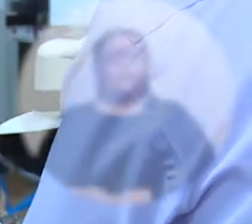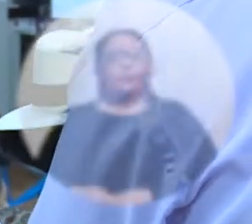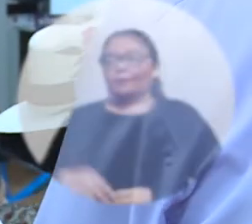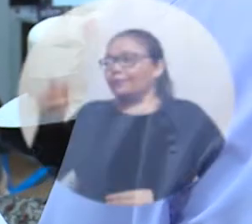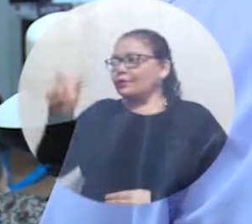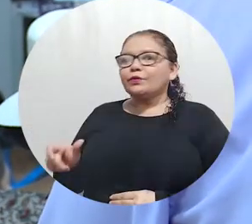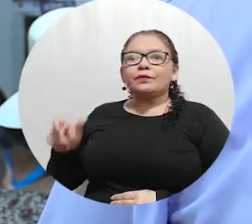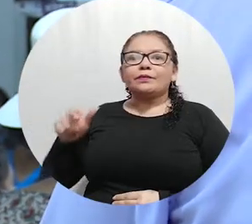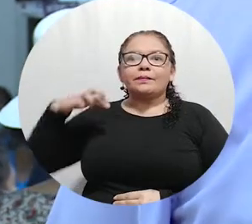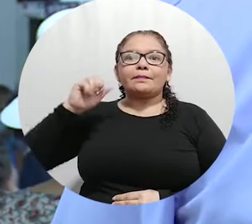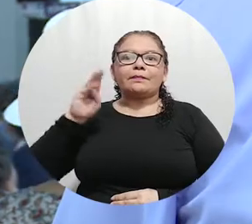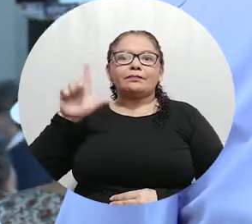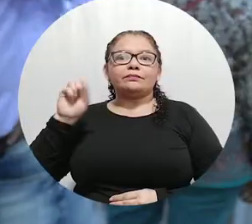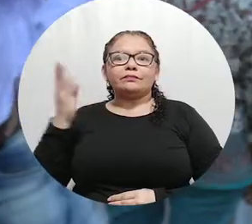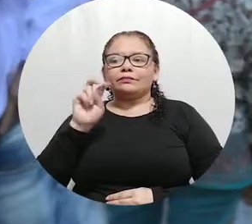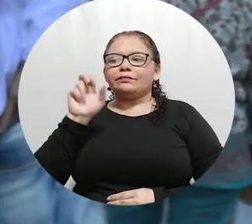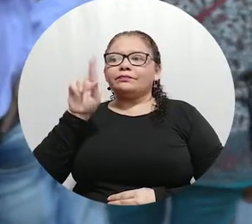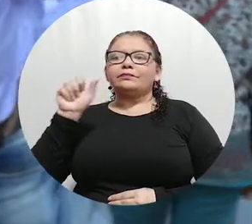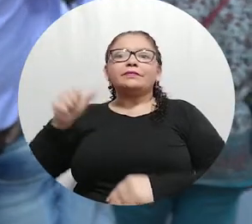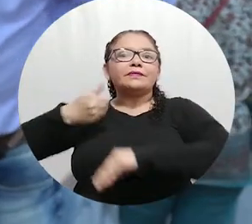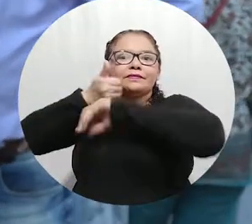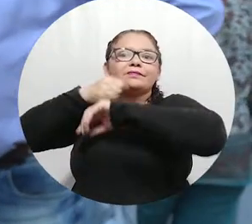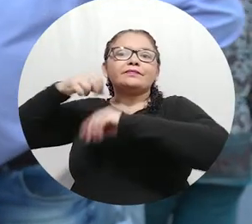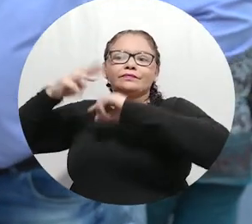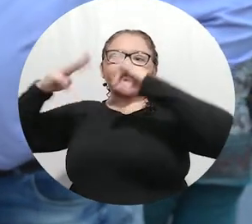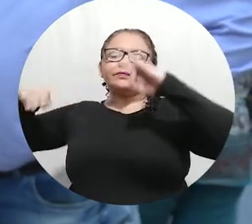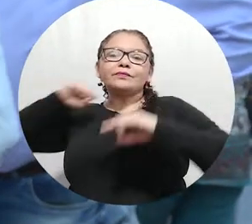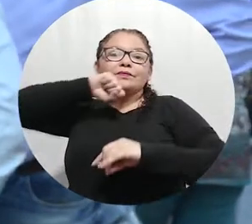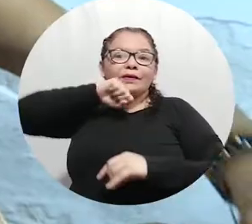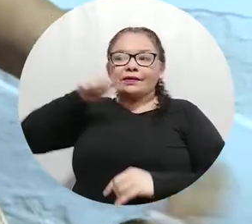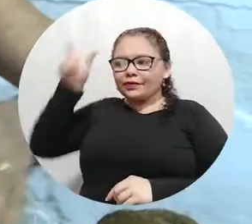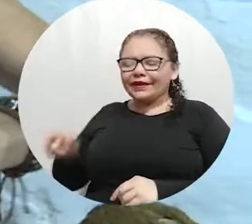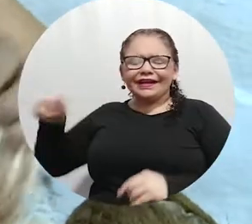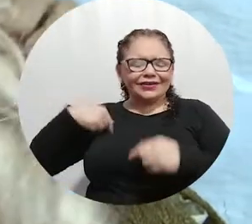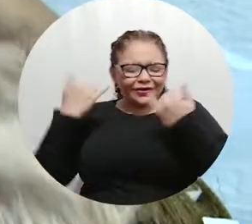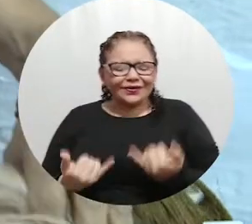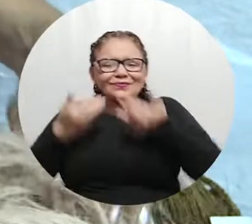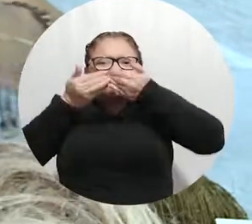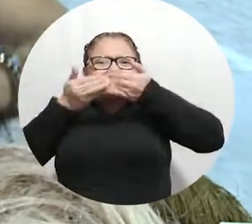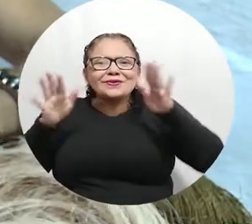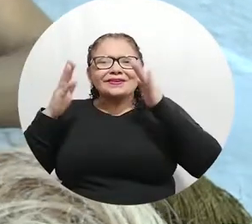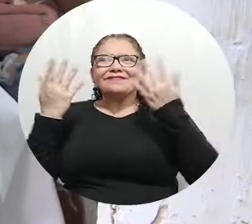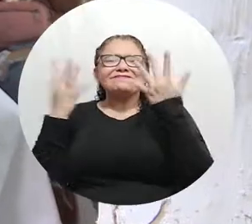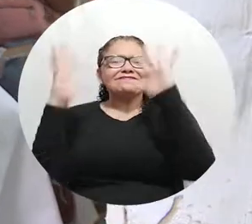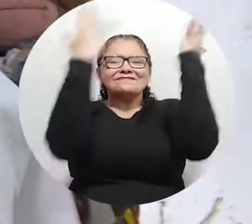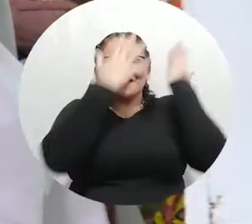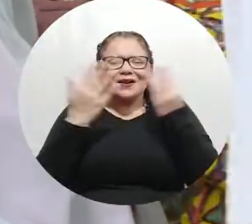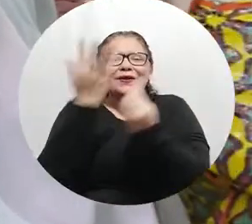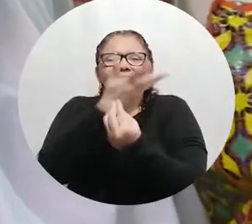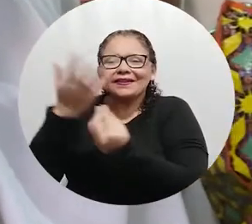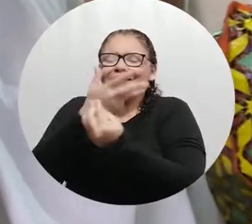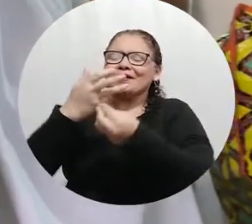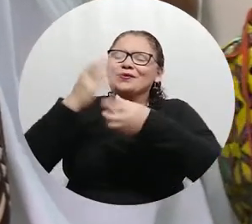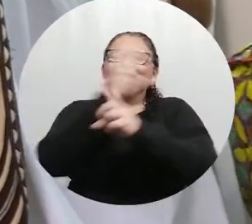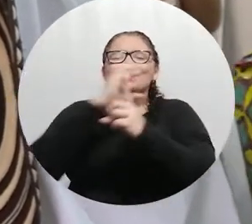El Dr. Pablo Vera Salazar, rector de la Universidad del Magdalena, fue el encargado de realizar la apertura oficial de la primera feria artesanal y